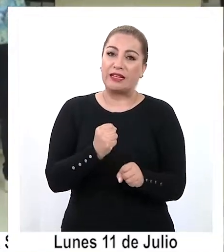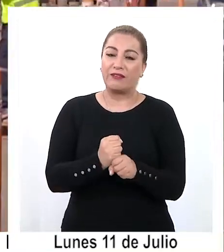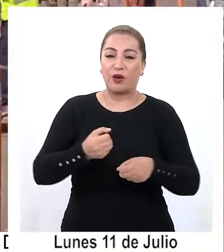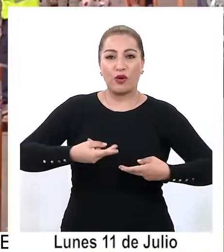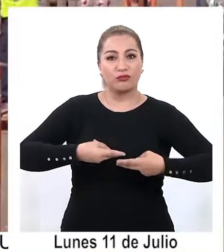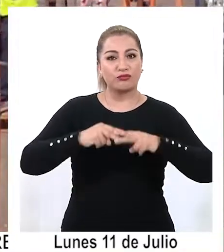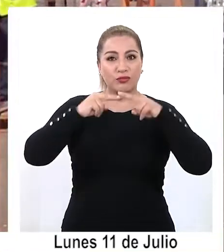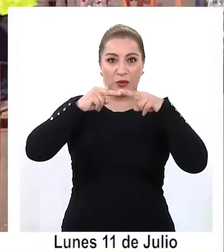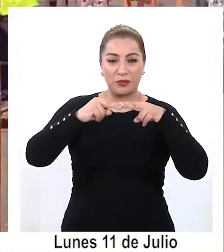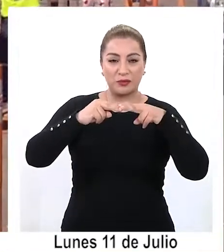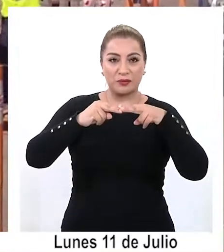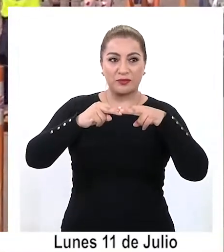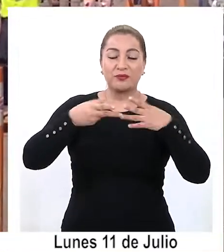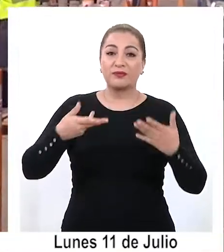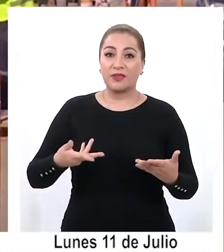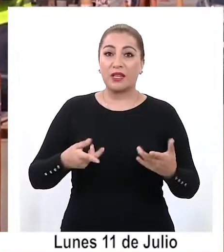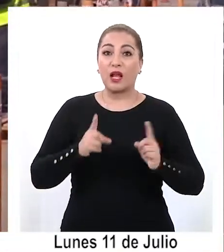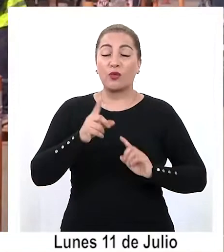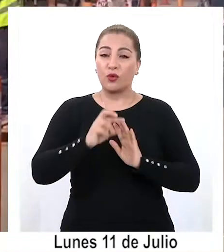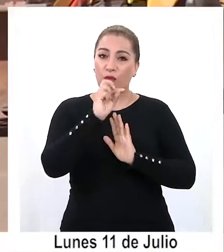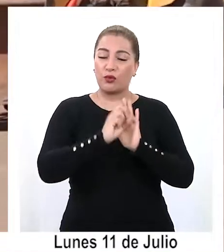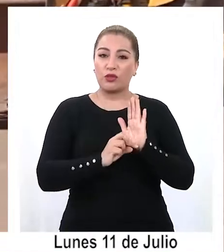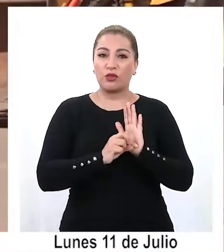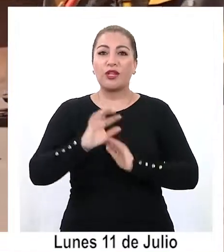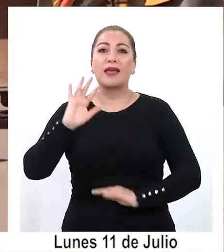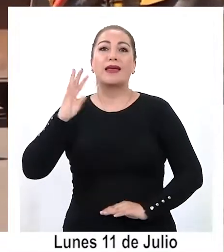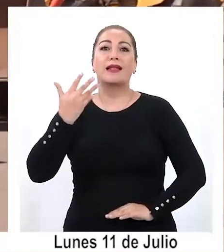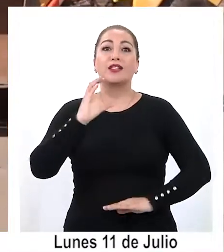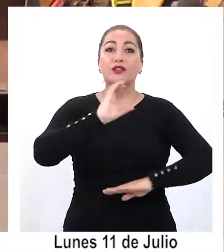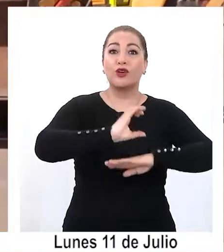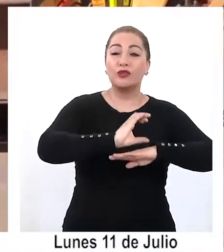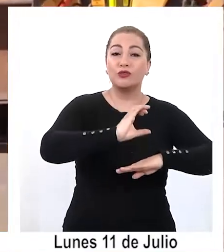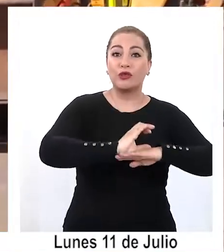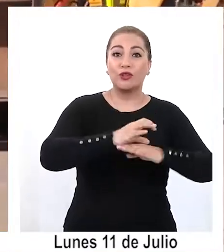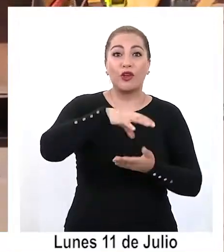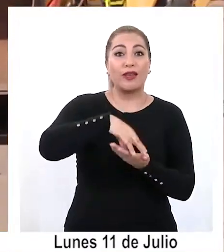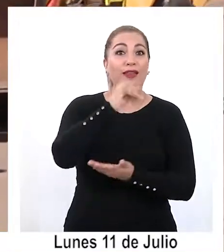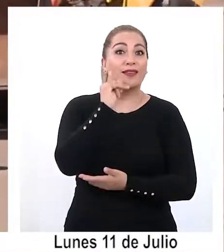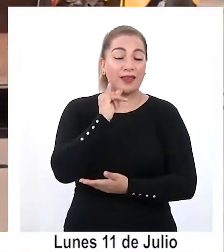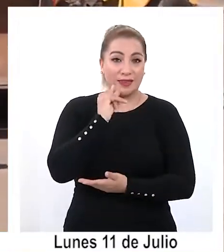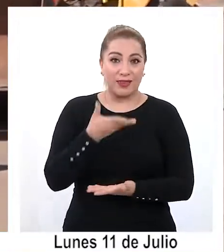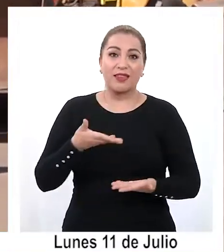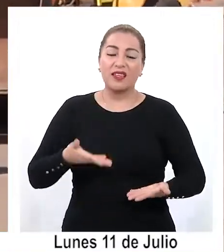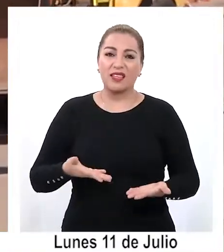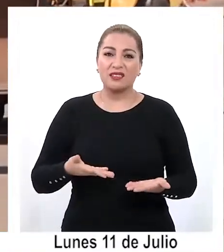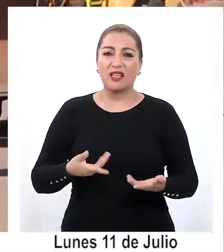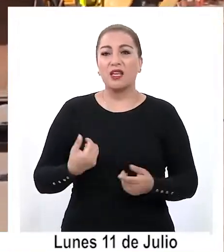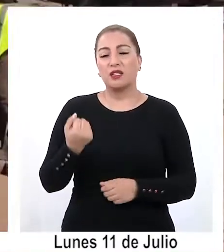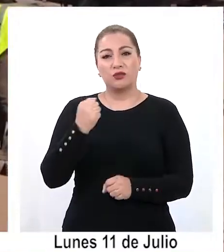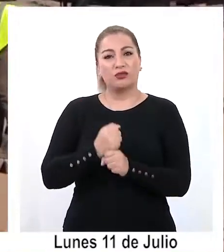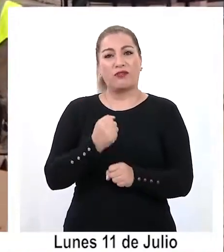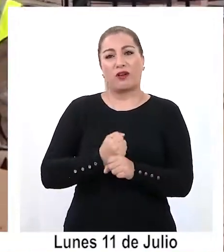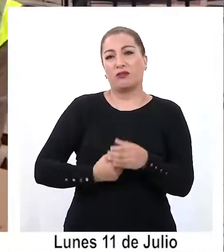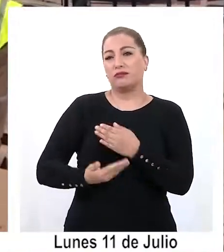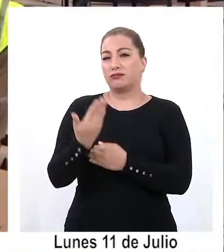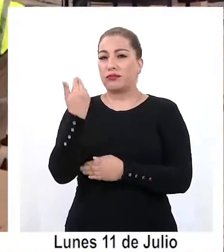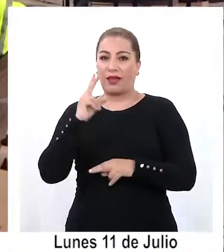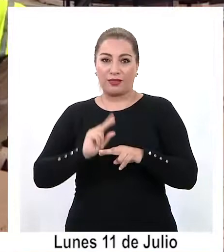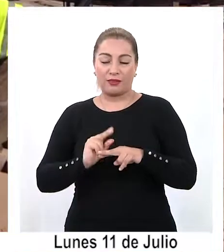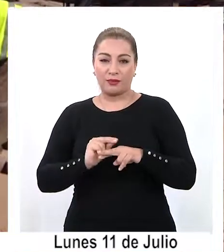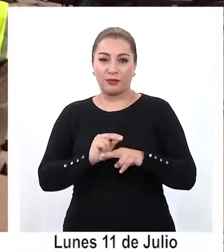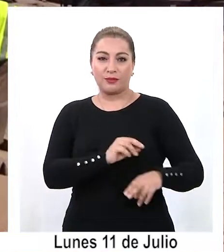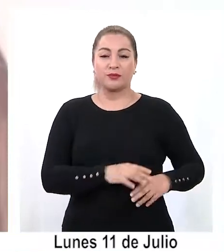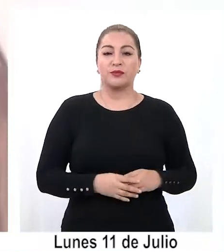infraestructura, ya que proyectos como el Quinto Consultorio para Iquique, datan de gestiones anteriores.